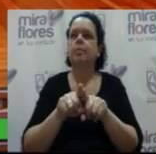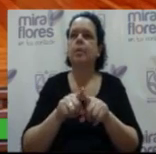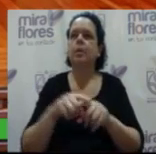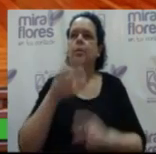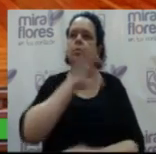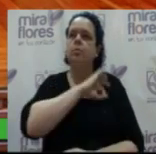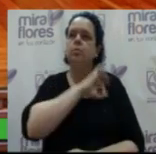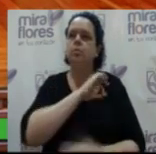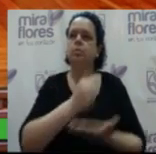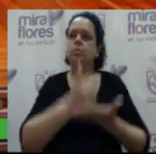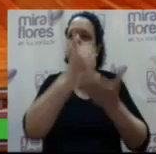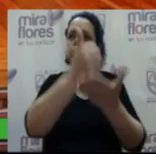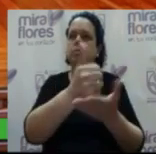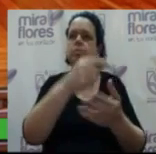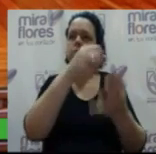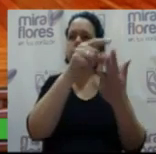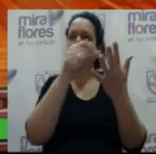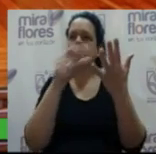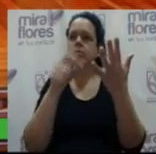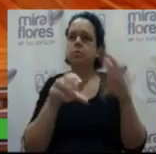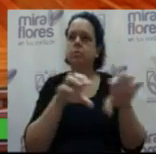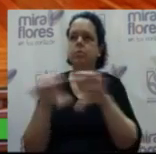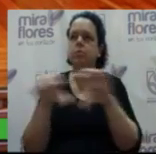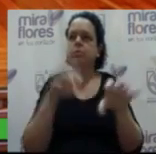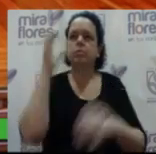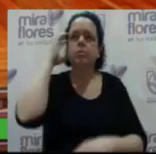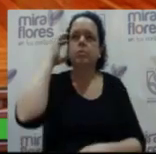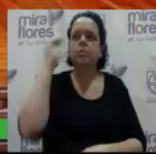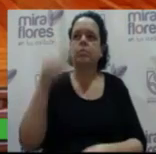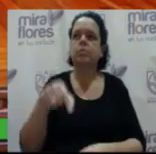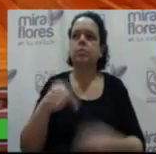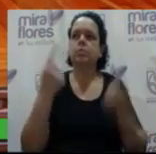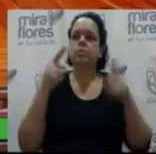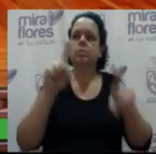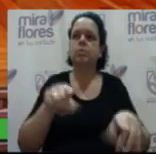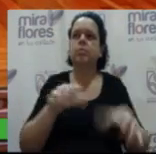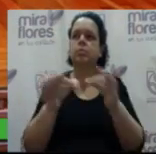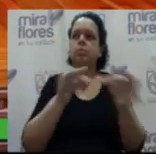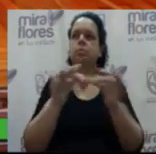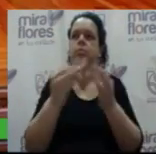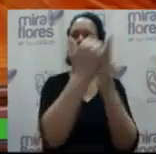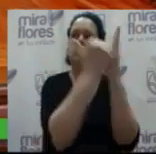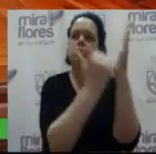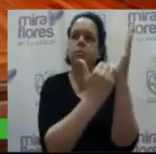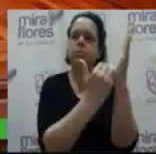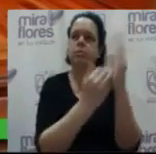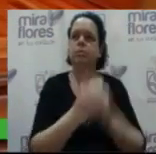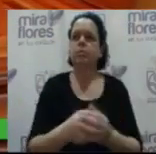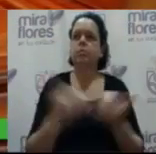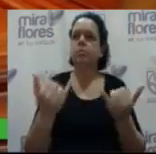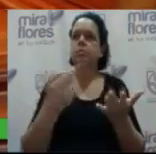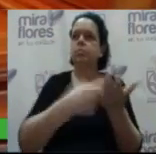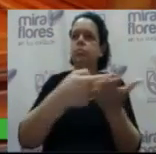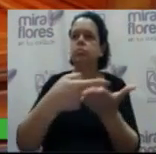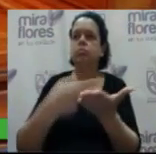demás actividades conexas de conformidad con lo expresado en las consideraciones expuestas en el presente acuerdo. Al debate,